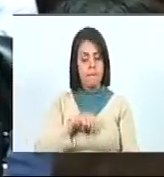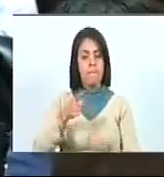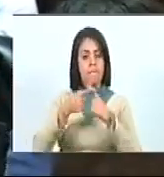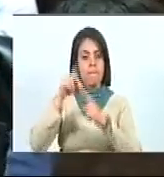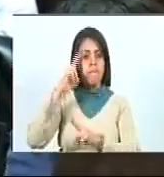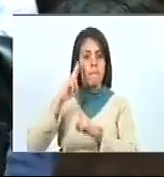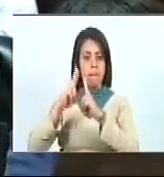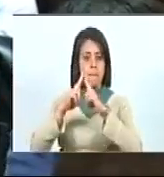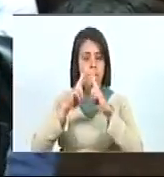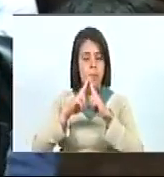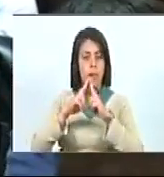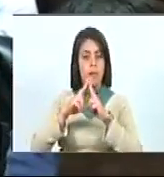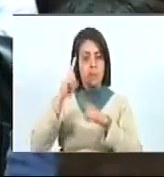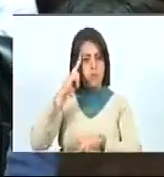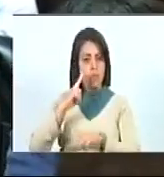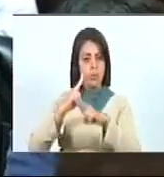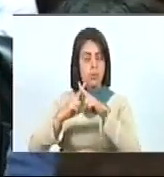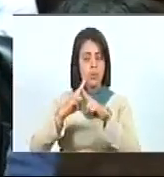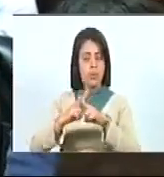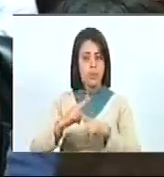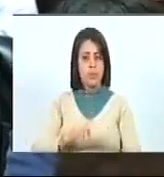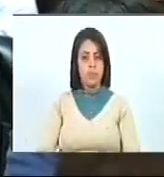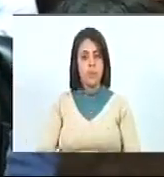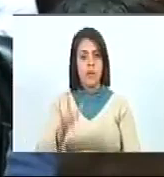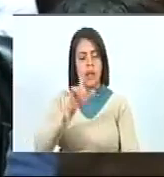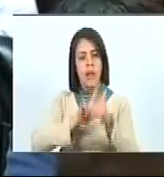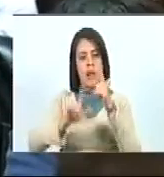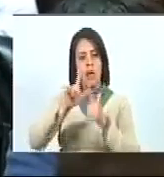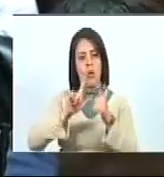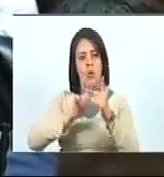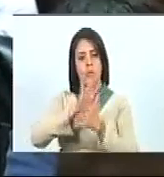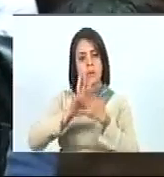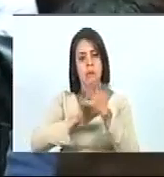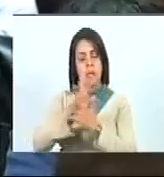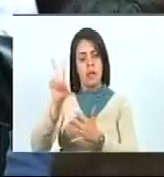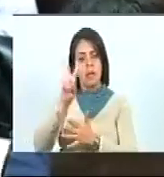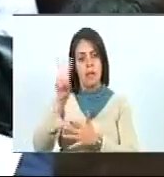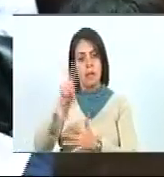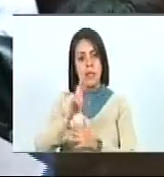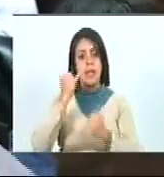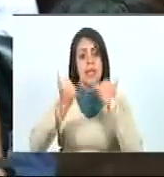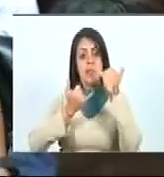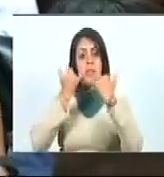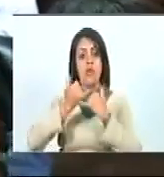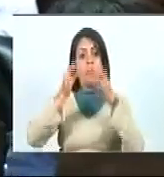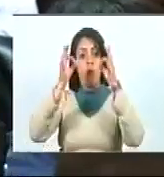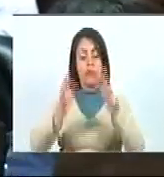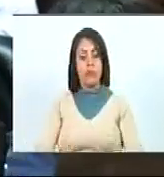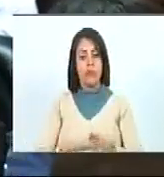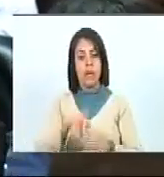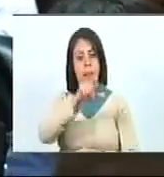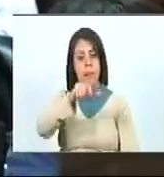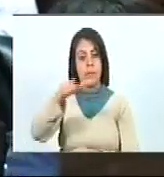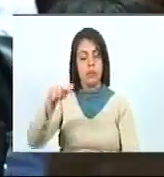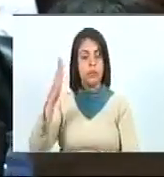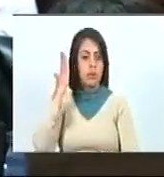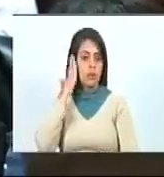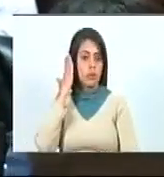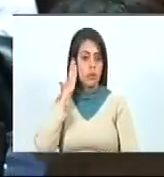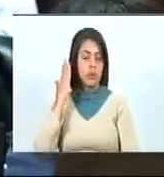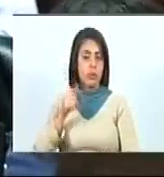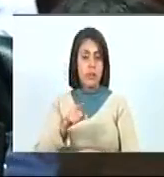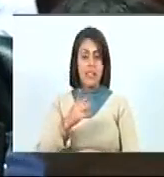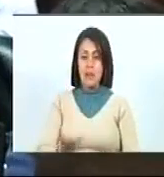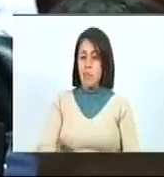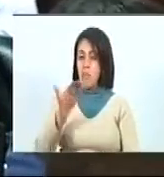reconocimiento también de lo que es la lengua de señas venezolana como el idioma oficial de las personas sordas. Creo que